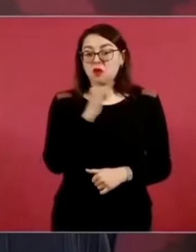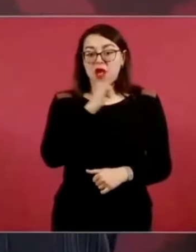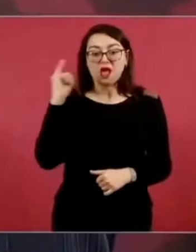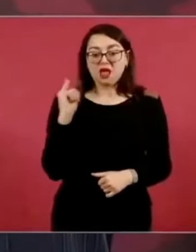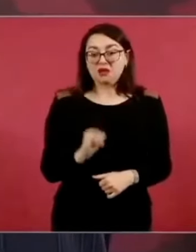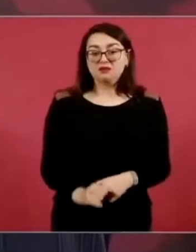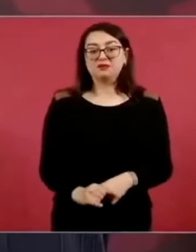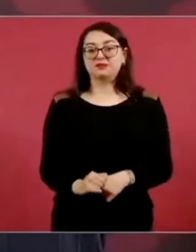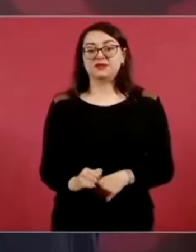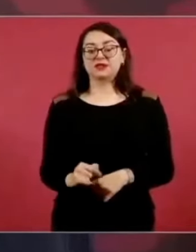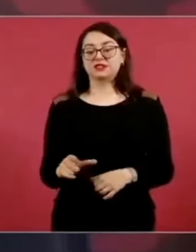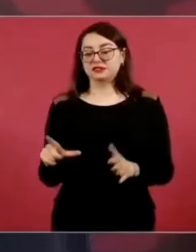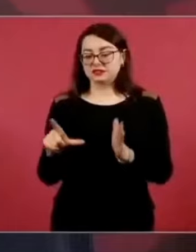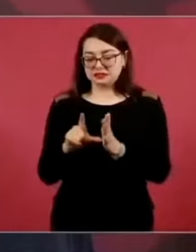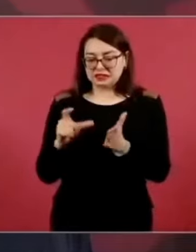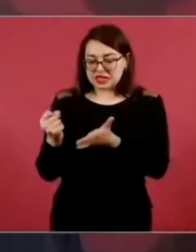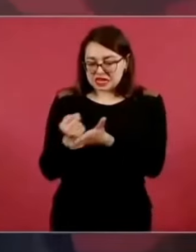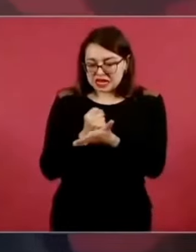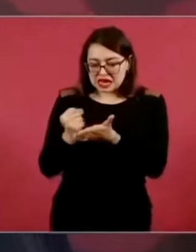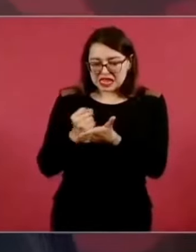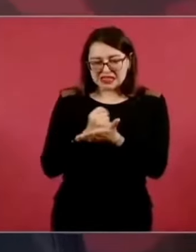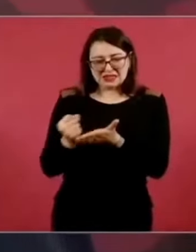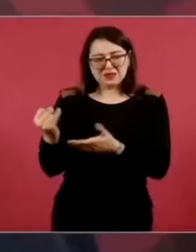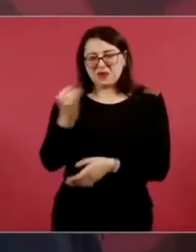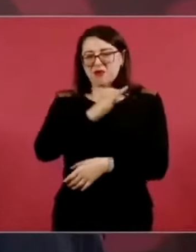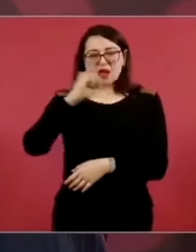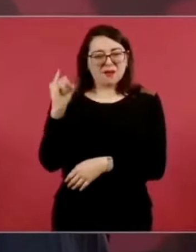una tarjeta de crédito. Nunca.